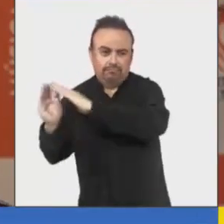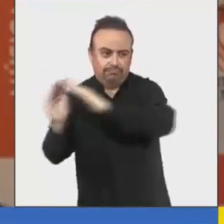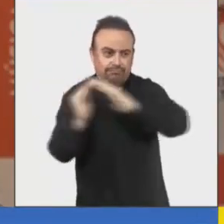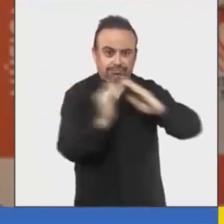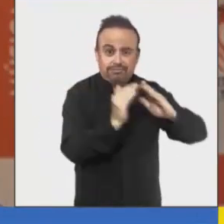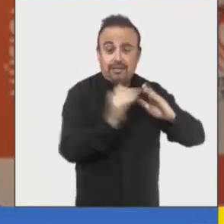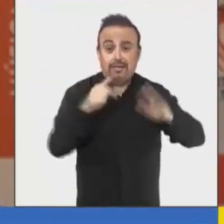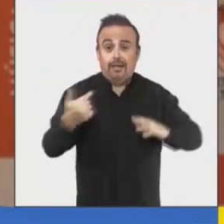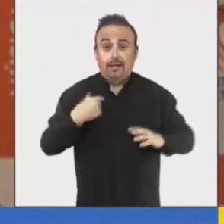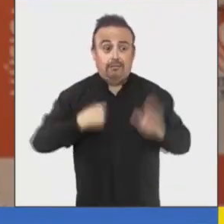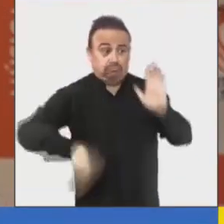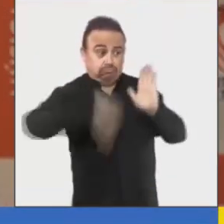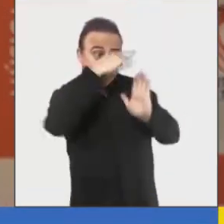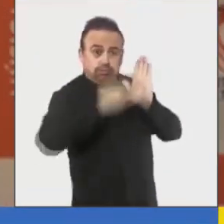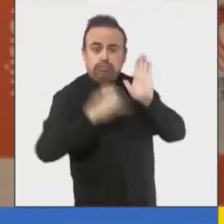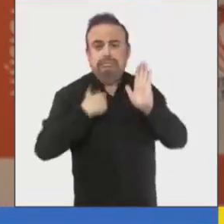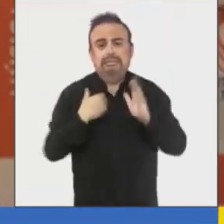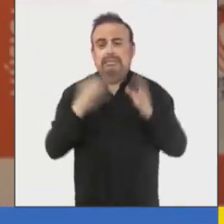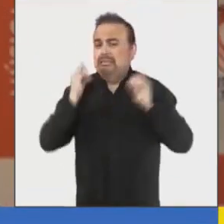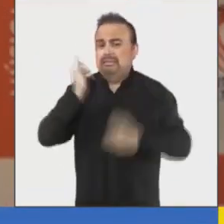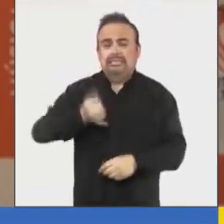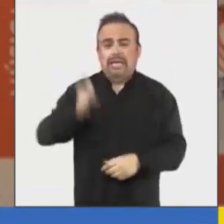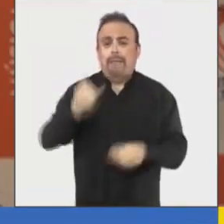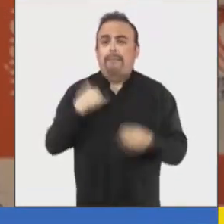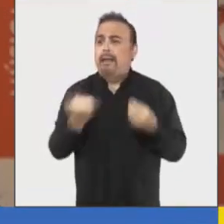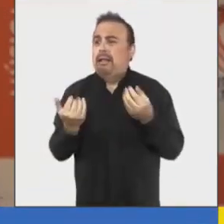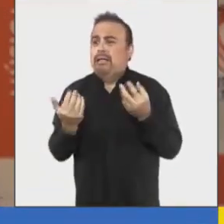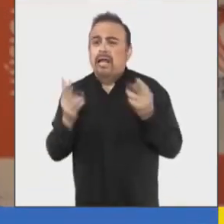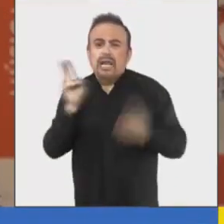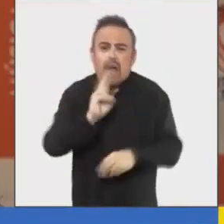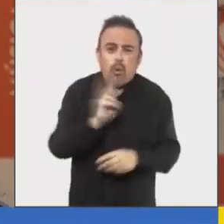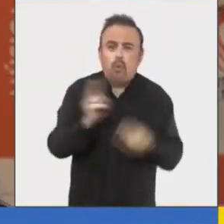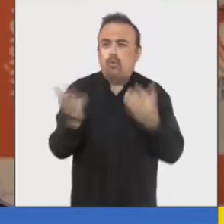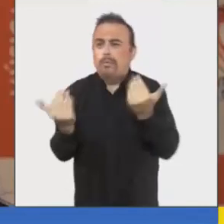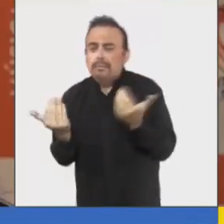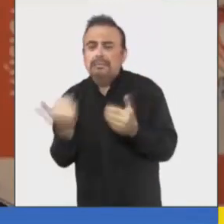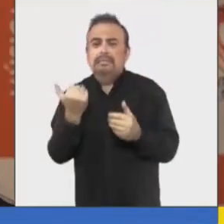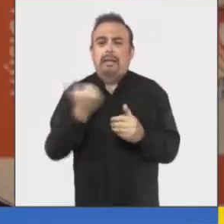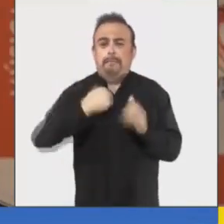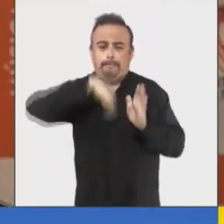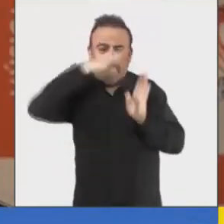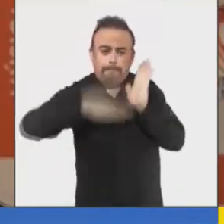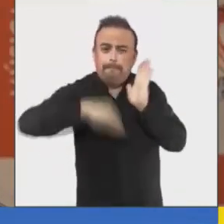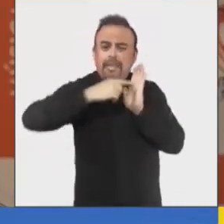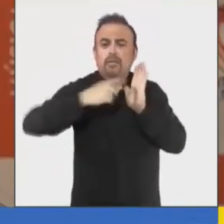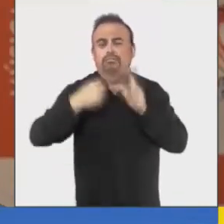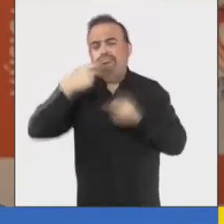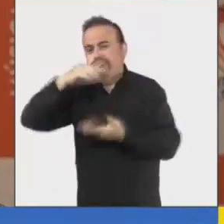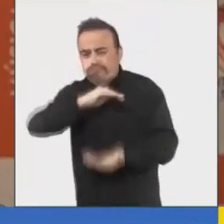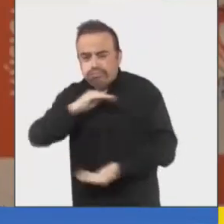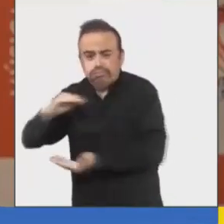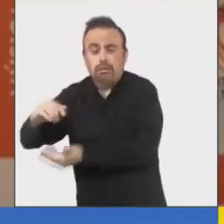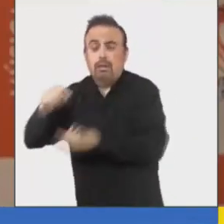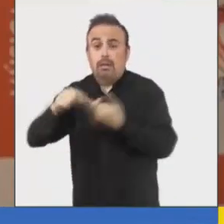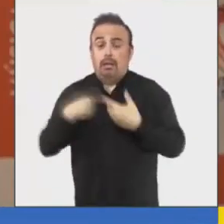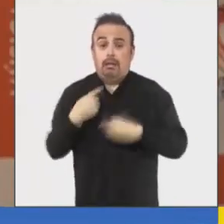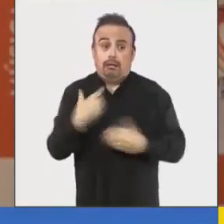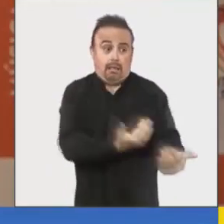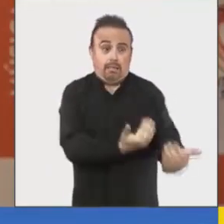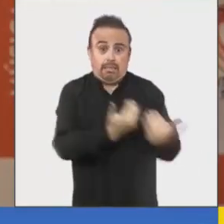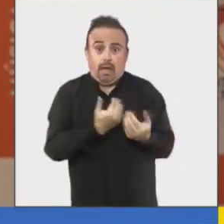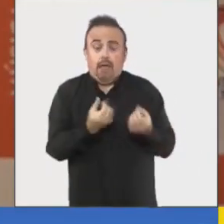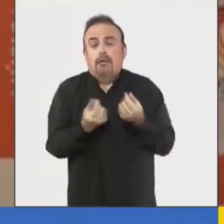aparte como muralistas siempre necesitamos recursos, las pinturas, las brochas, el registro también, entonces contar con este apoyo también